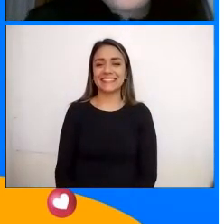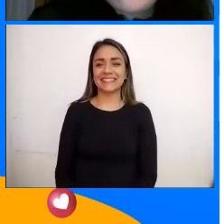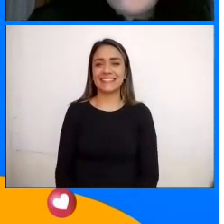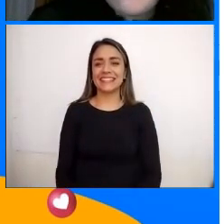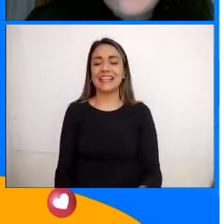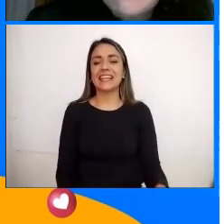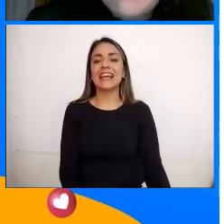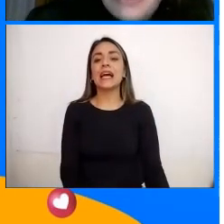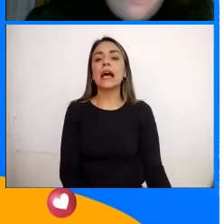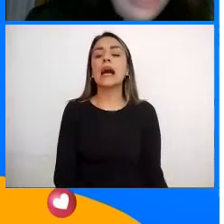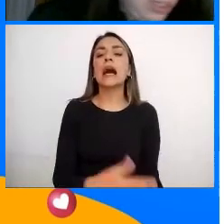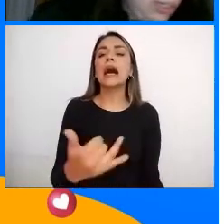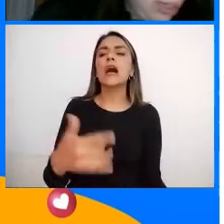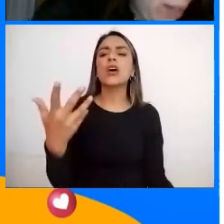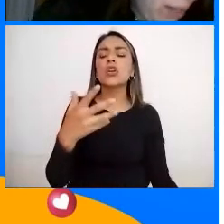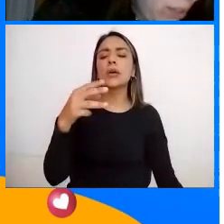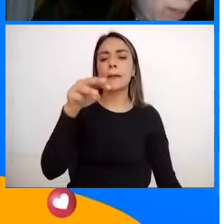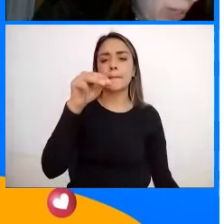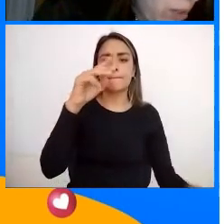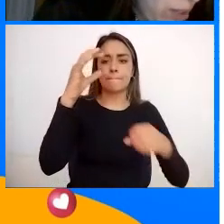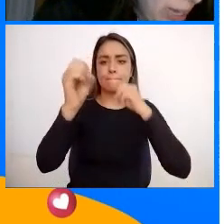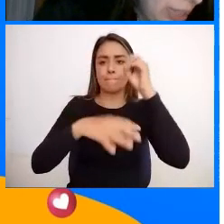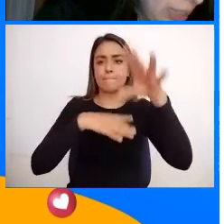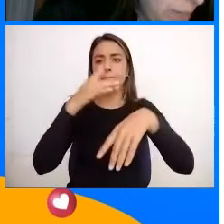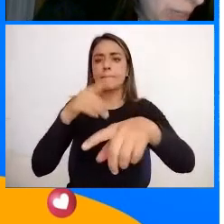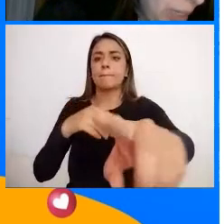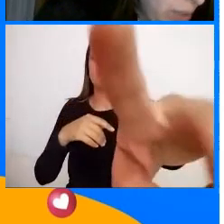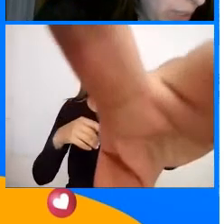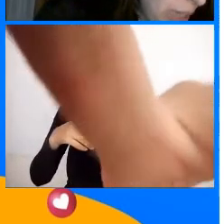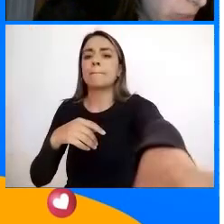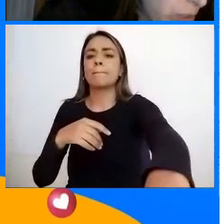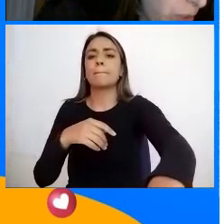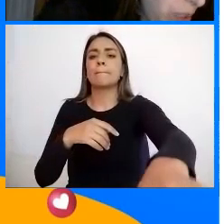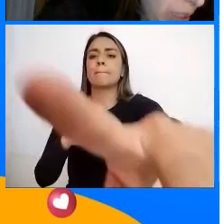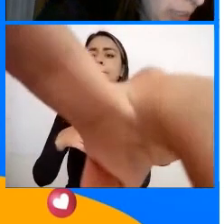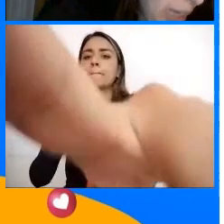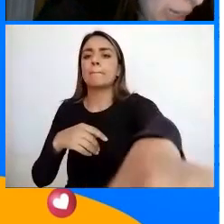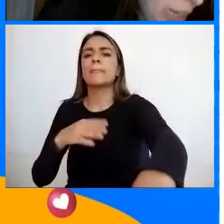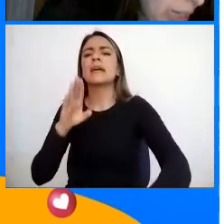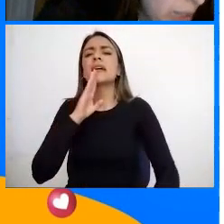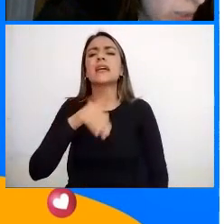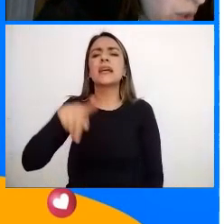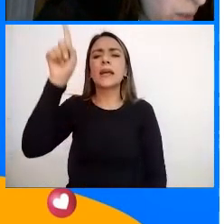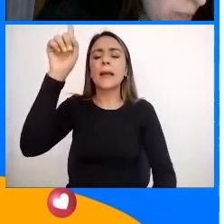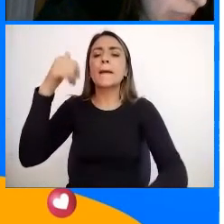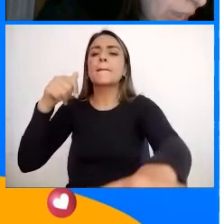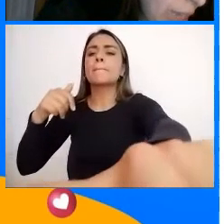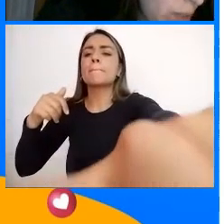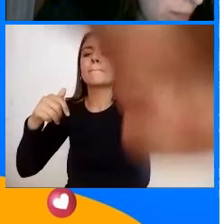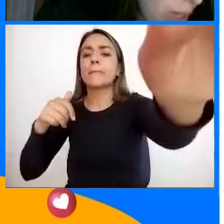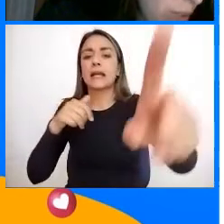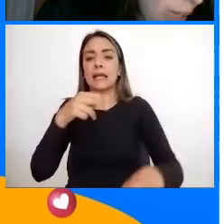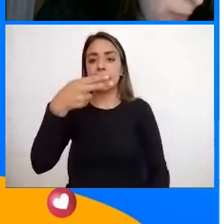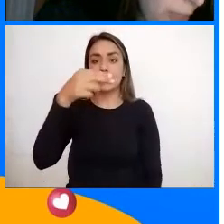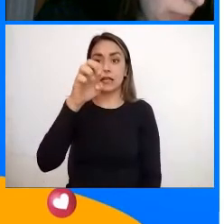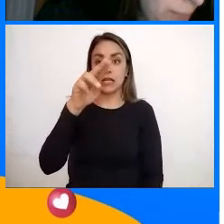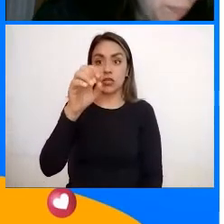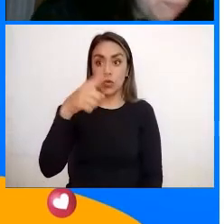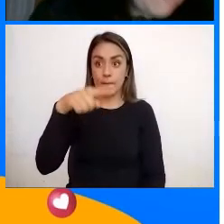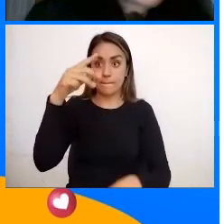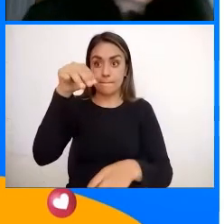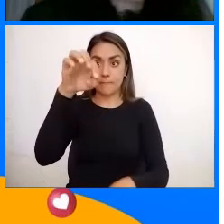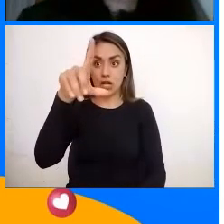Se abre Maloca A ver ¿Quién habrá ido a Maloca? Alcen la manito Digan yo ¿Será que Néstor Gómez Ha ido a Maloca?